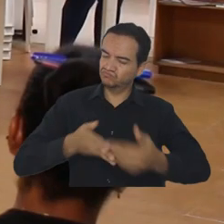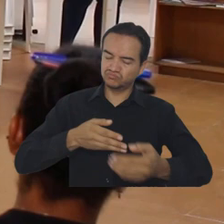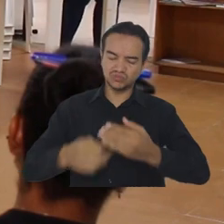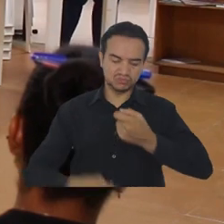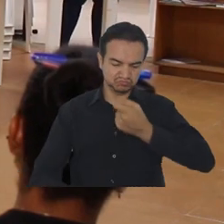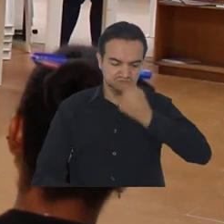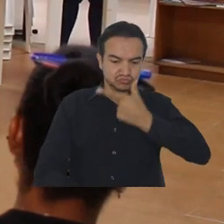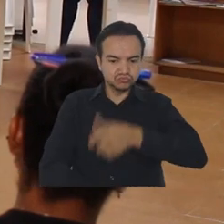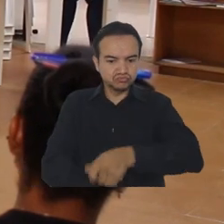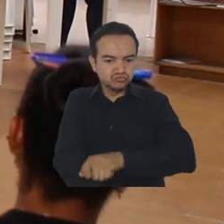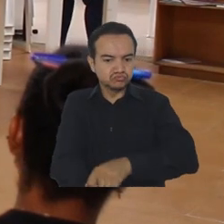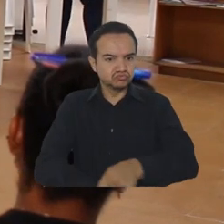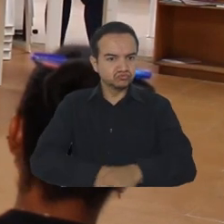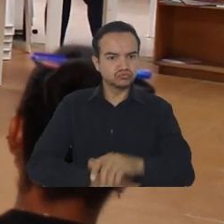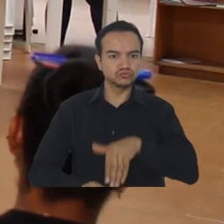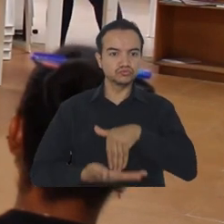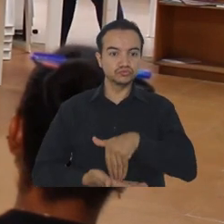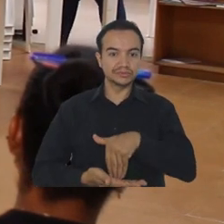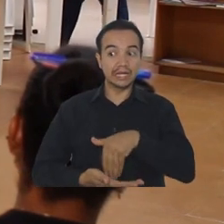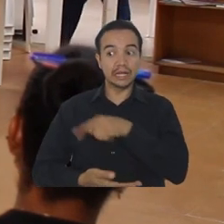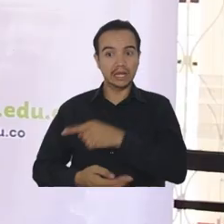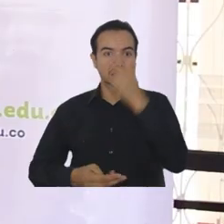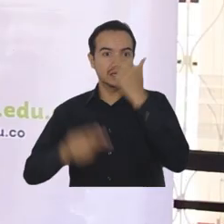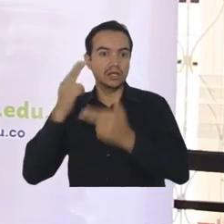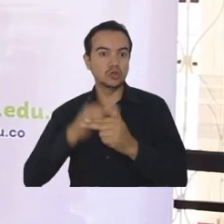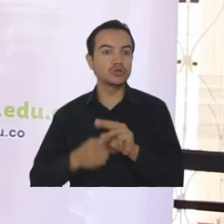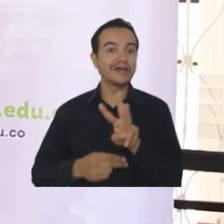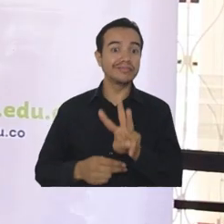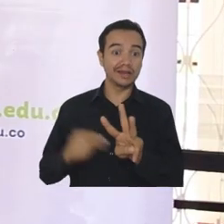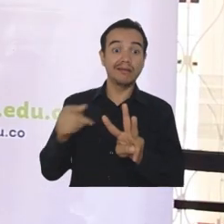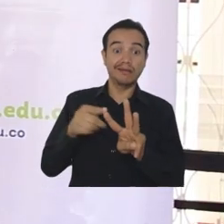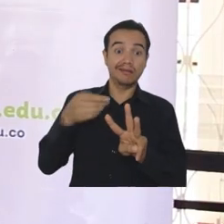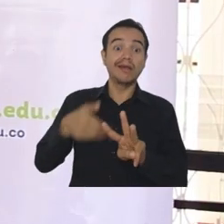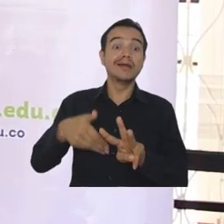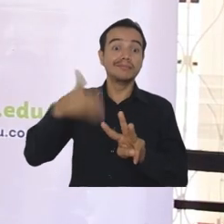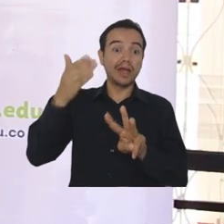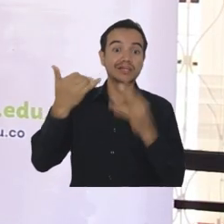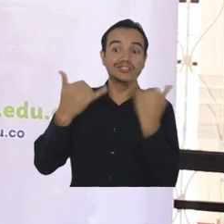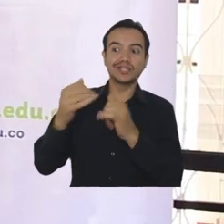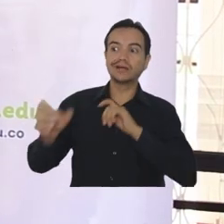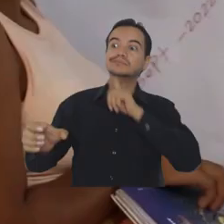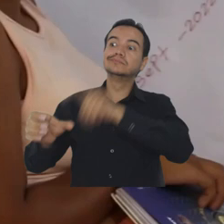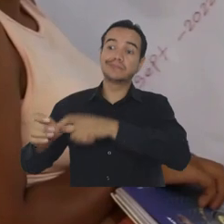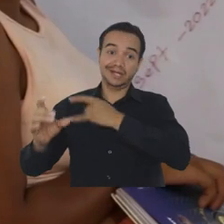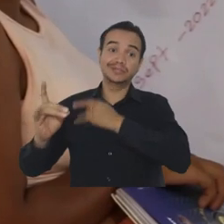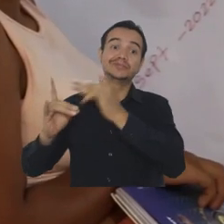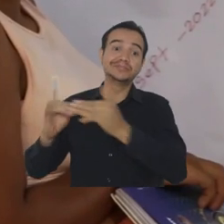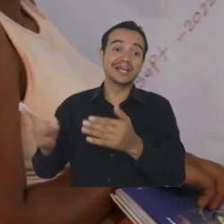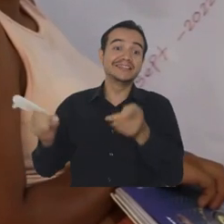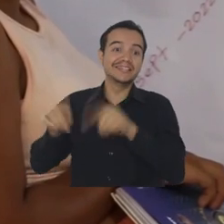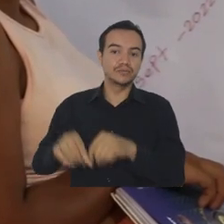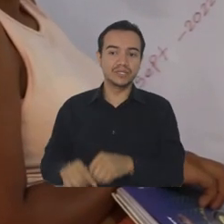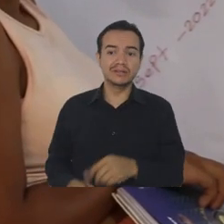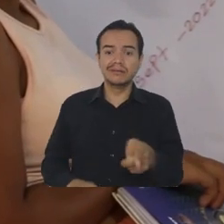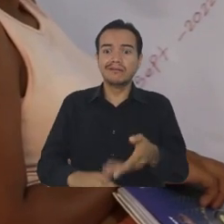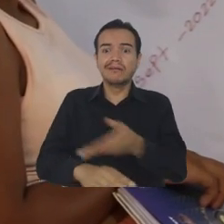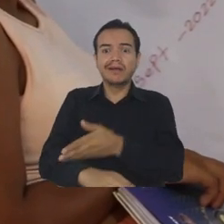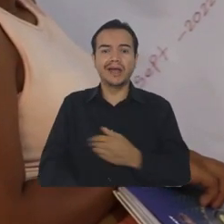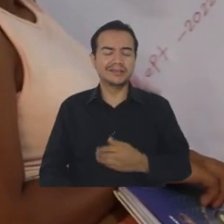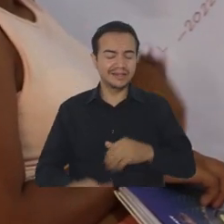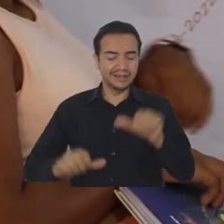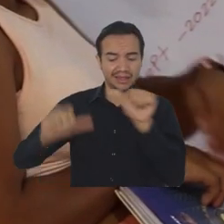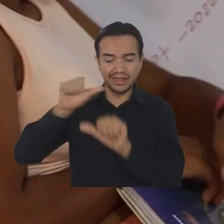tesón. Con tres hijos, una de ellas, beneficiada también del acceso a la educación superior, trabajó como empleada doméstica,